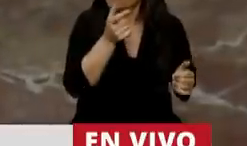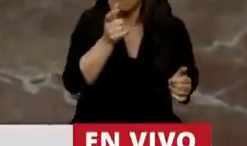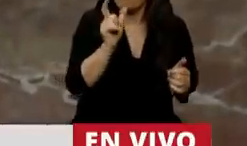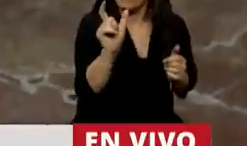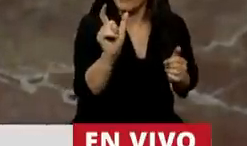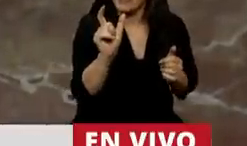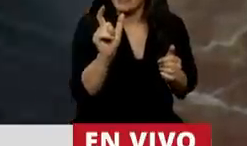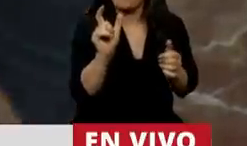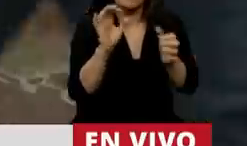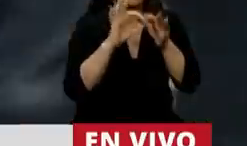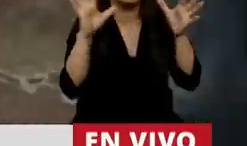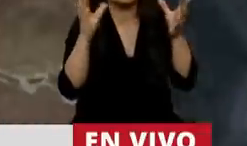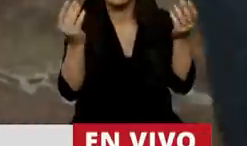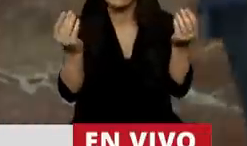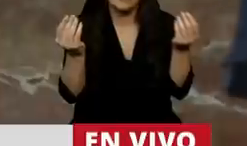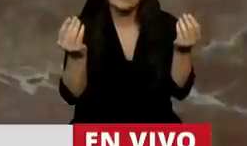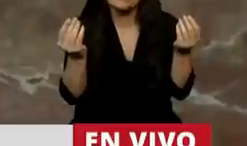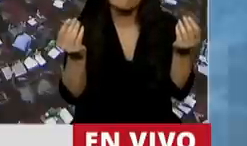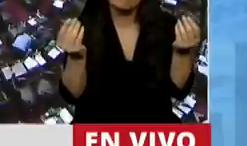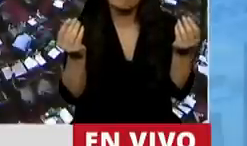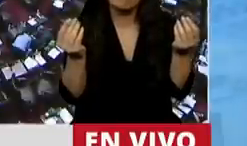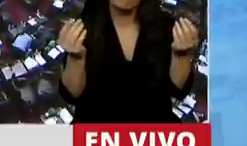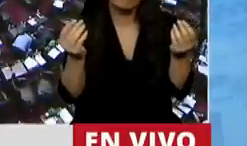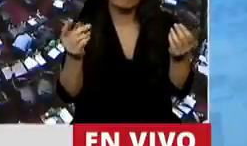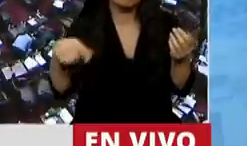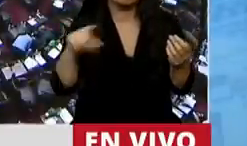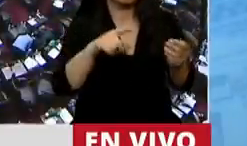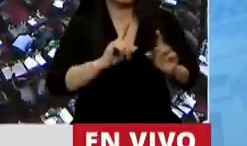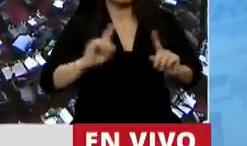democracia, que es el respeto por el otro.